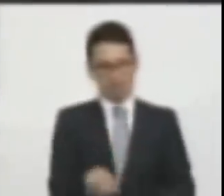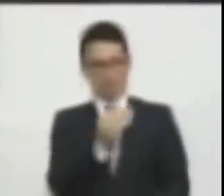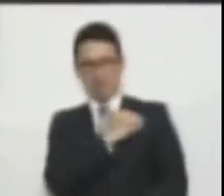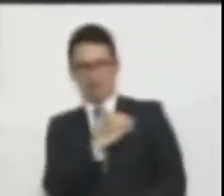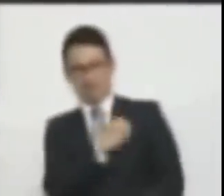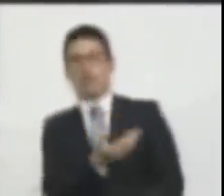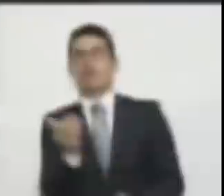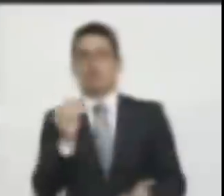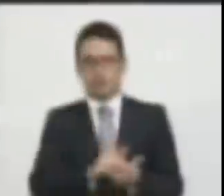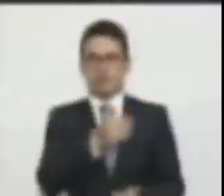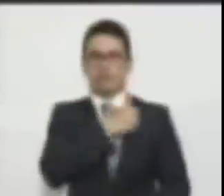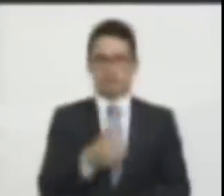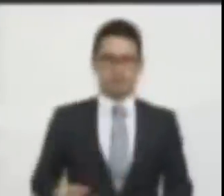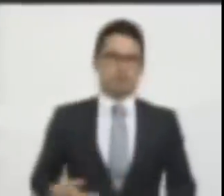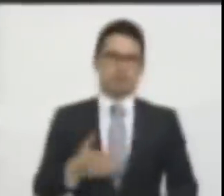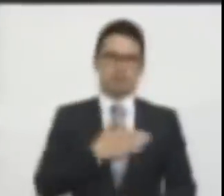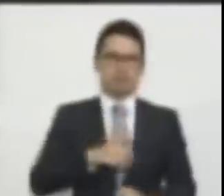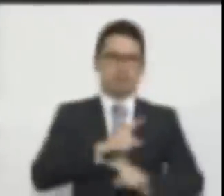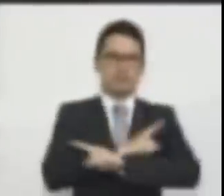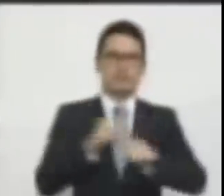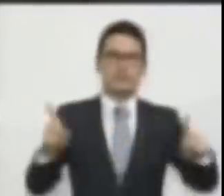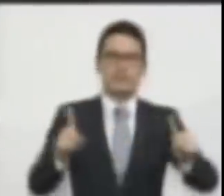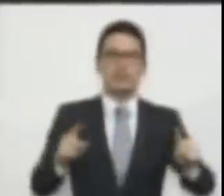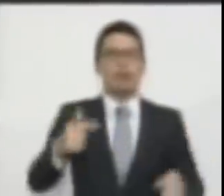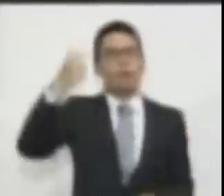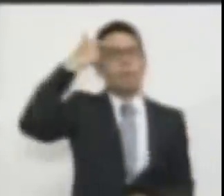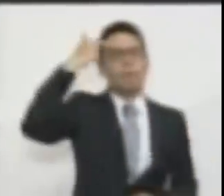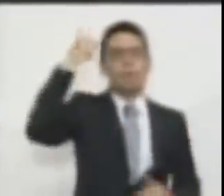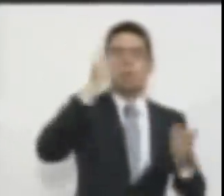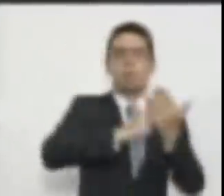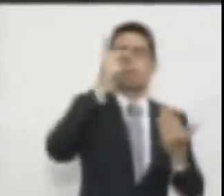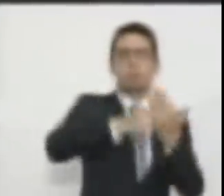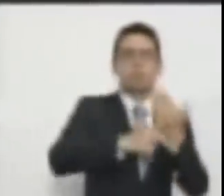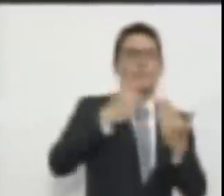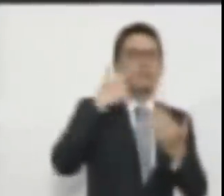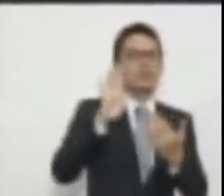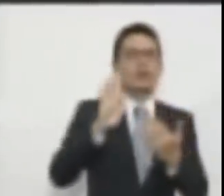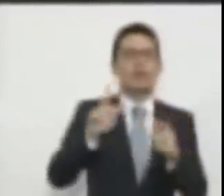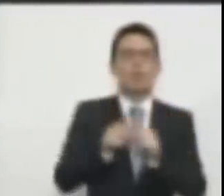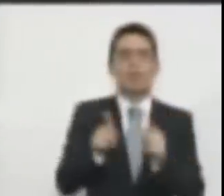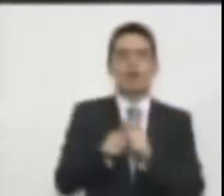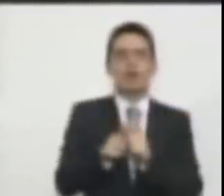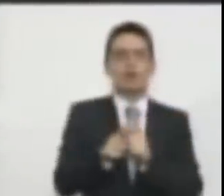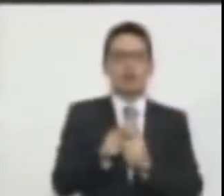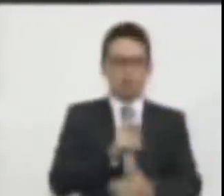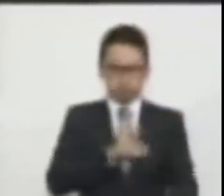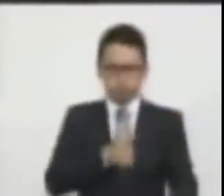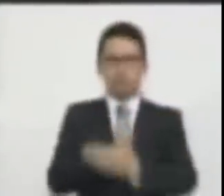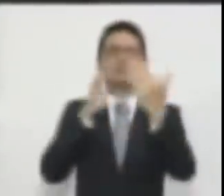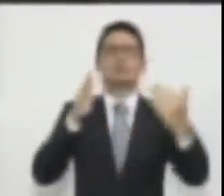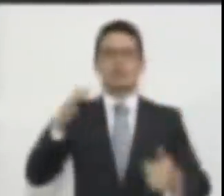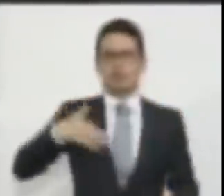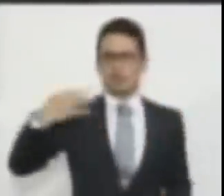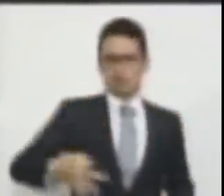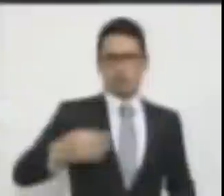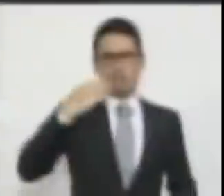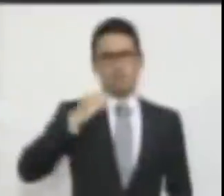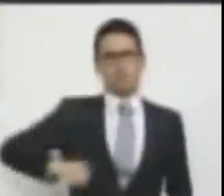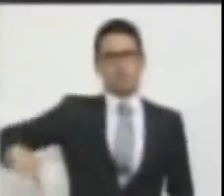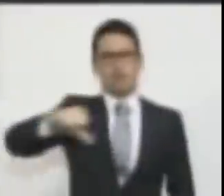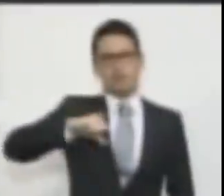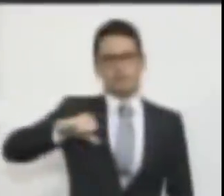señor presidente por creer que este proyecto es atentatorio de la dignidad de la mujer